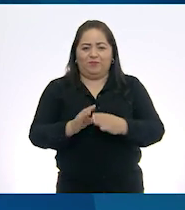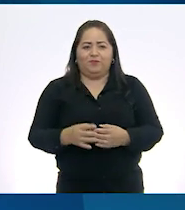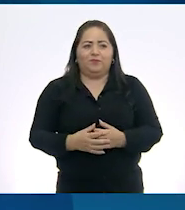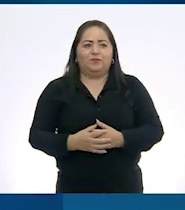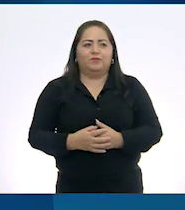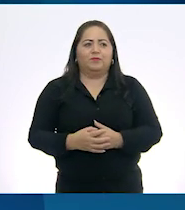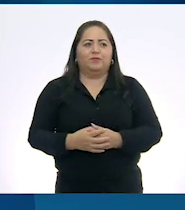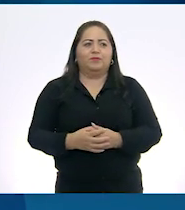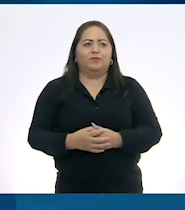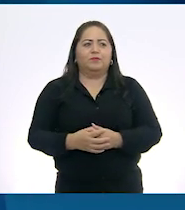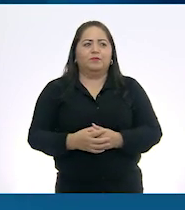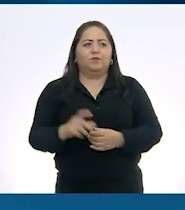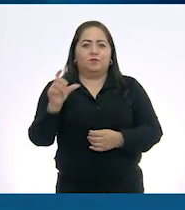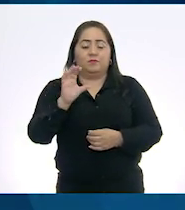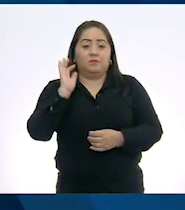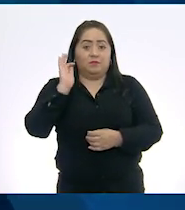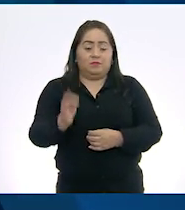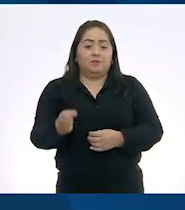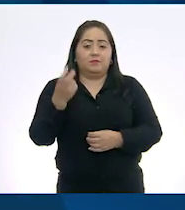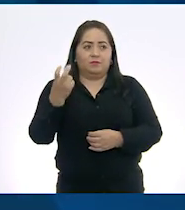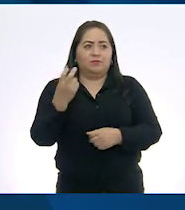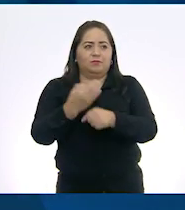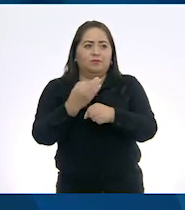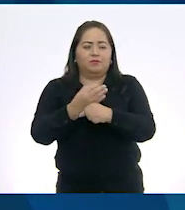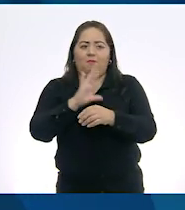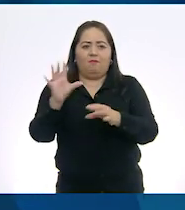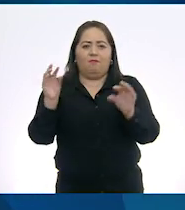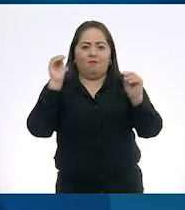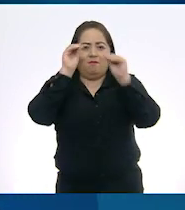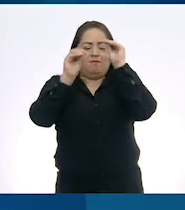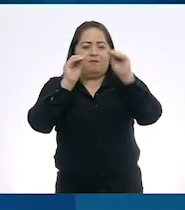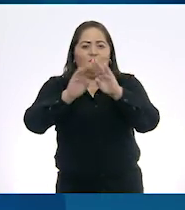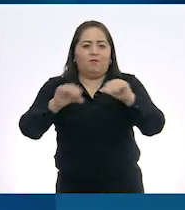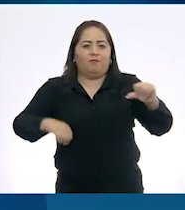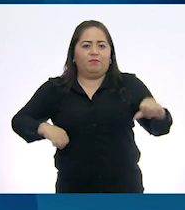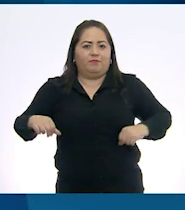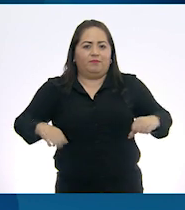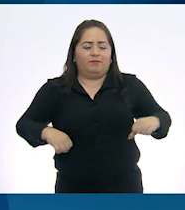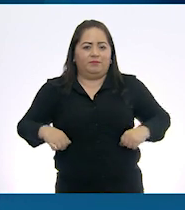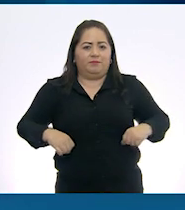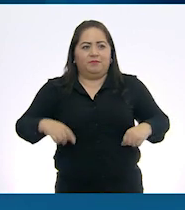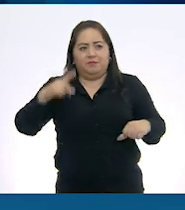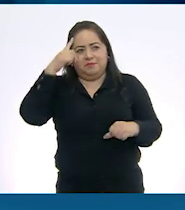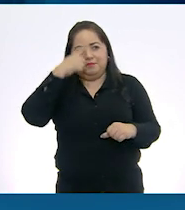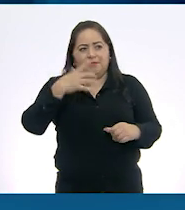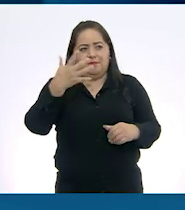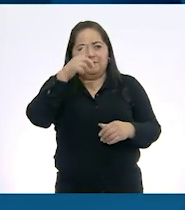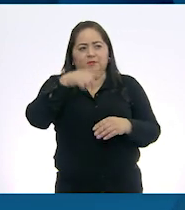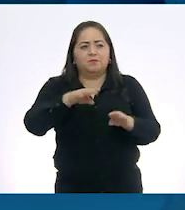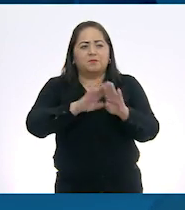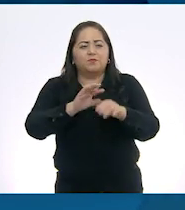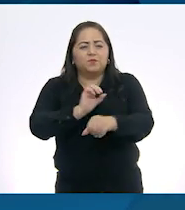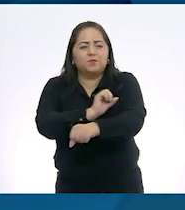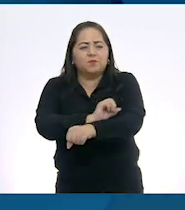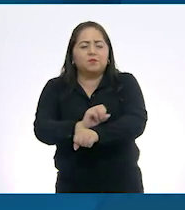Le doy a Aceptar y estaría configurada la actividad. Para previsualizarla, le tengo que dar